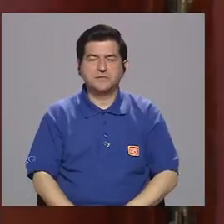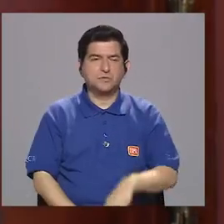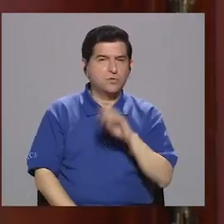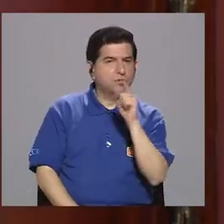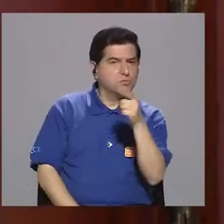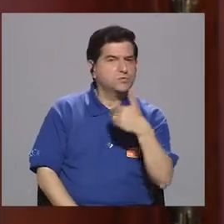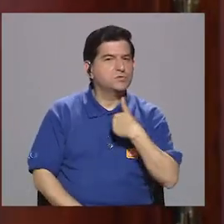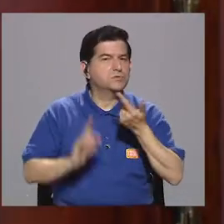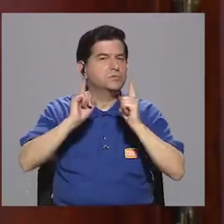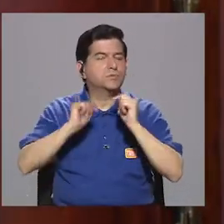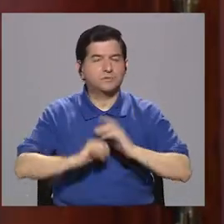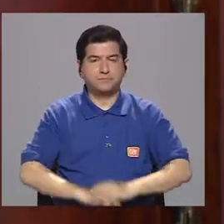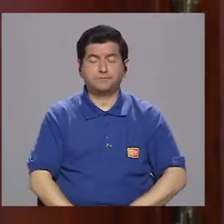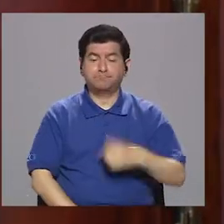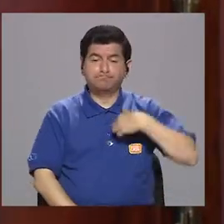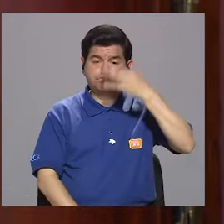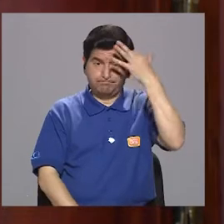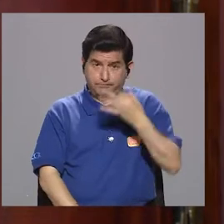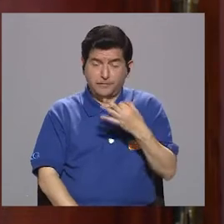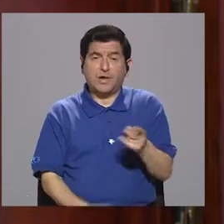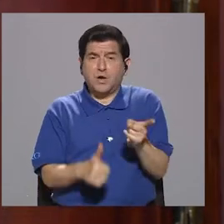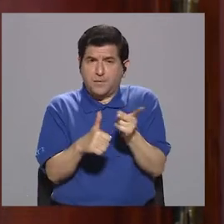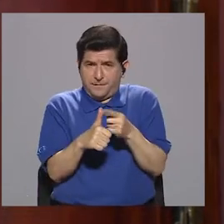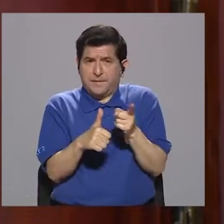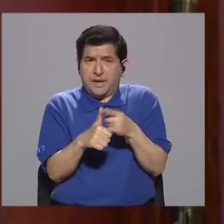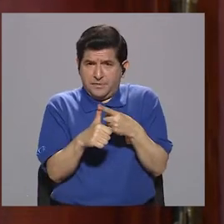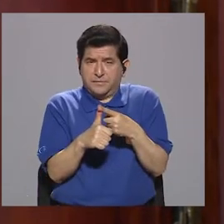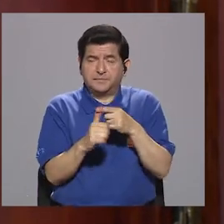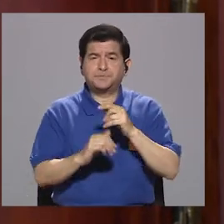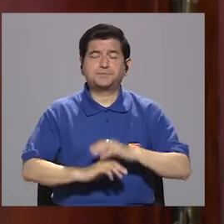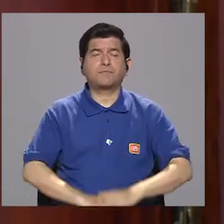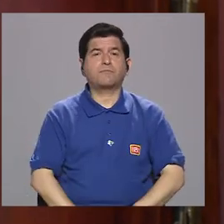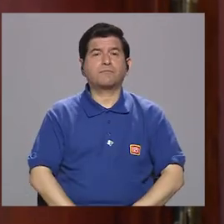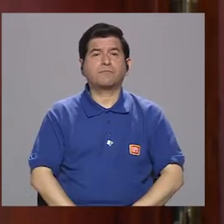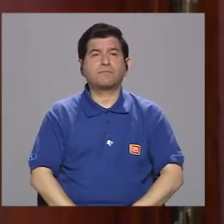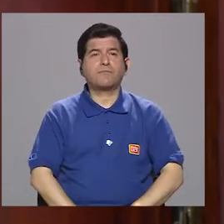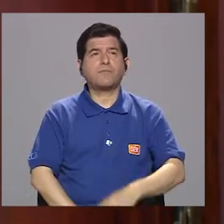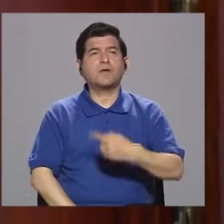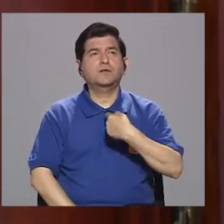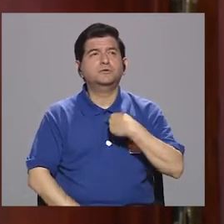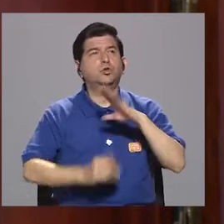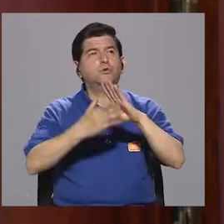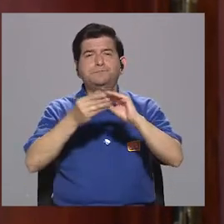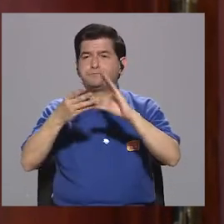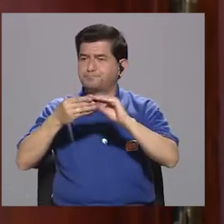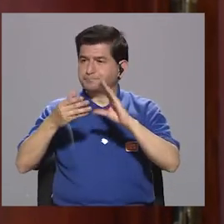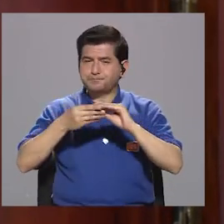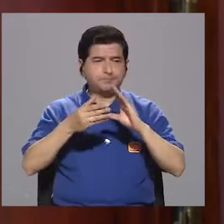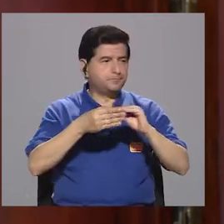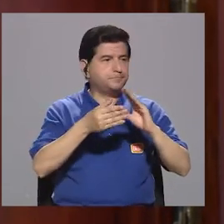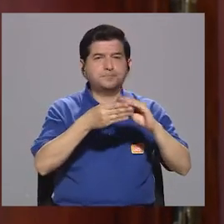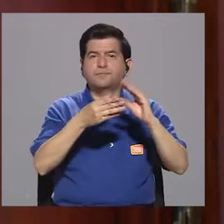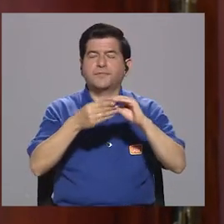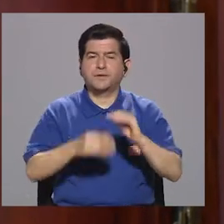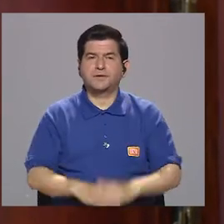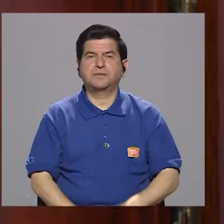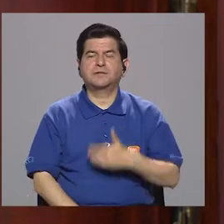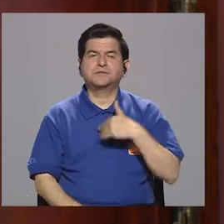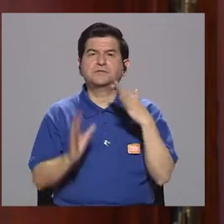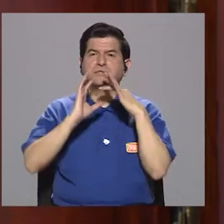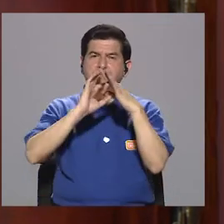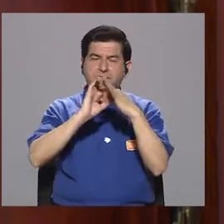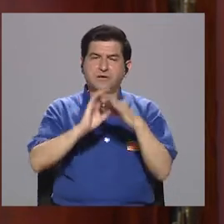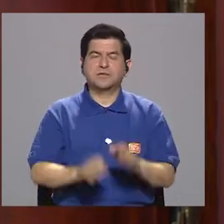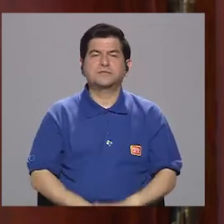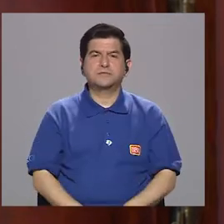Bueno, a me parece que lo primero que yo comento tiene que